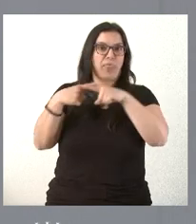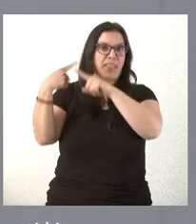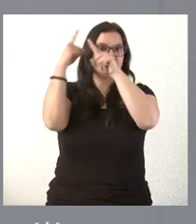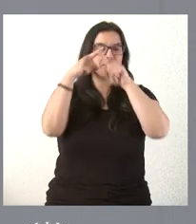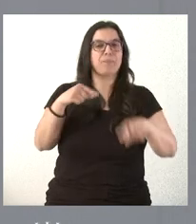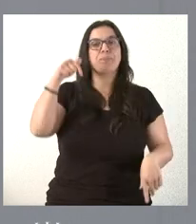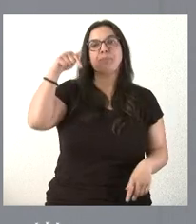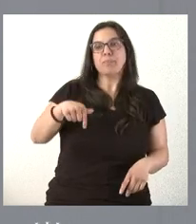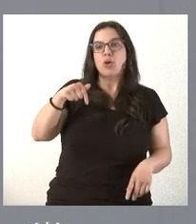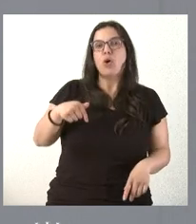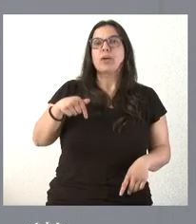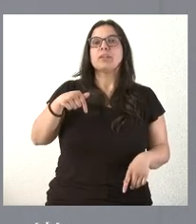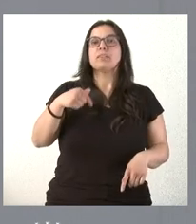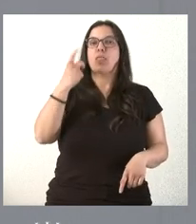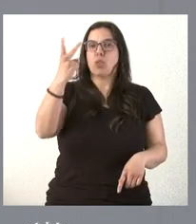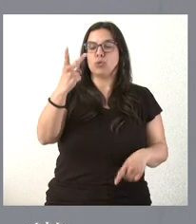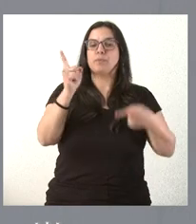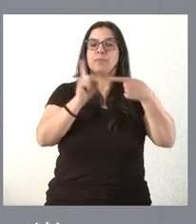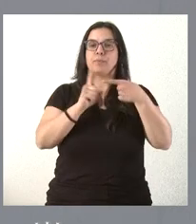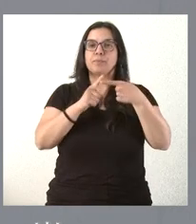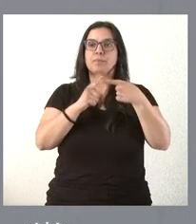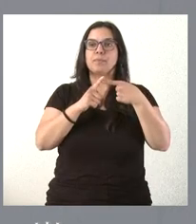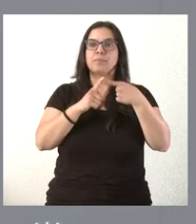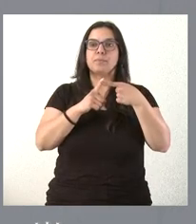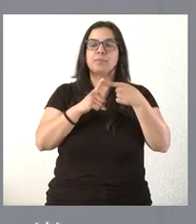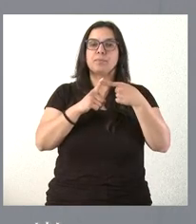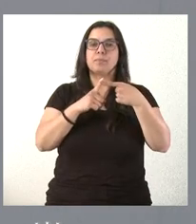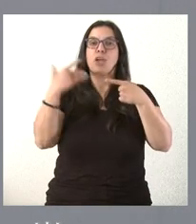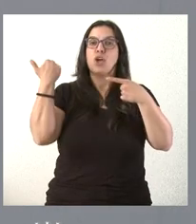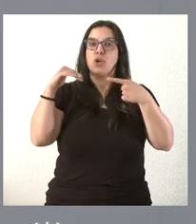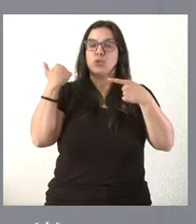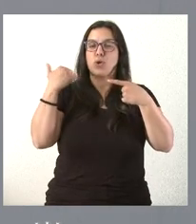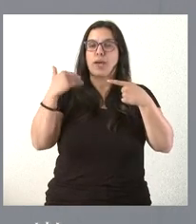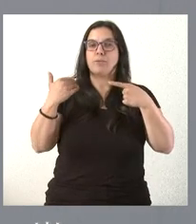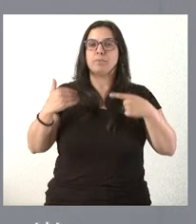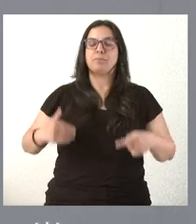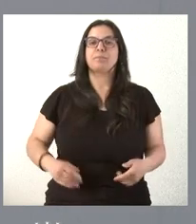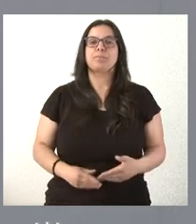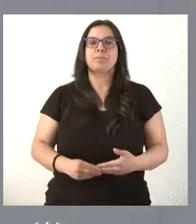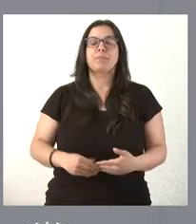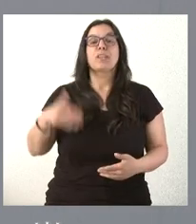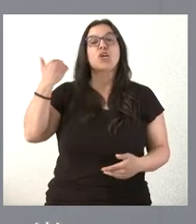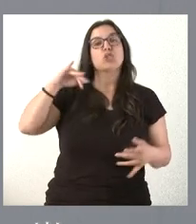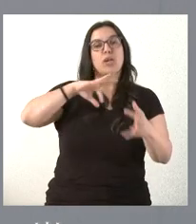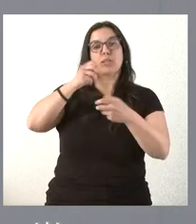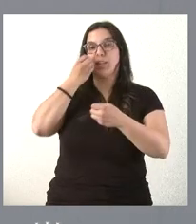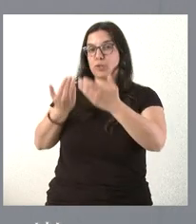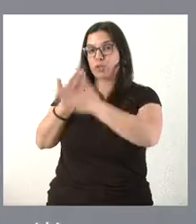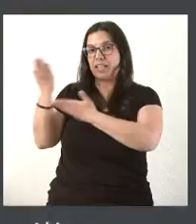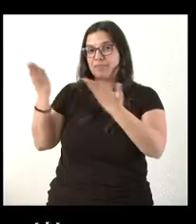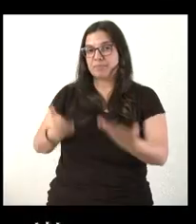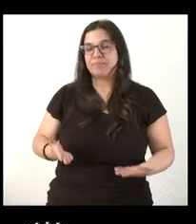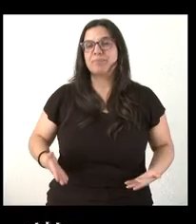Hoy tendremos dos intervenciones. La primera de ellas nos lleva a Soria. Y Ciaro Ortega, Soria Noticias, buenos días.